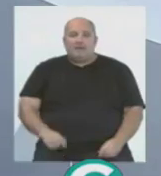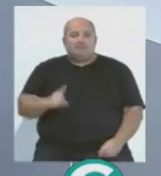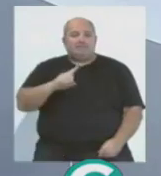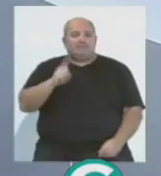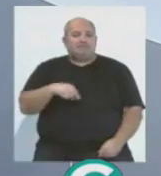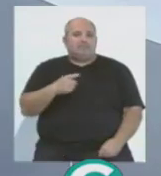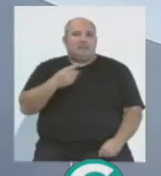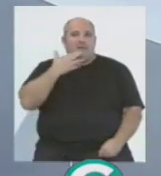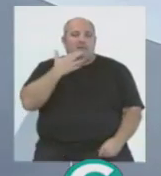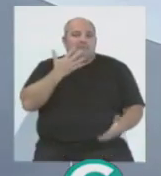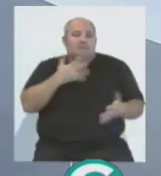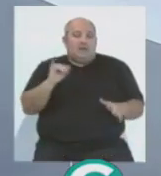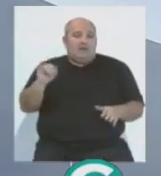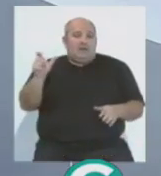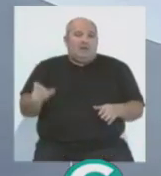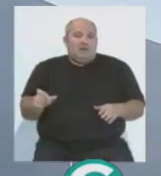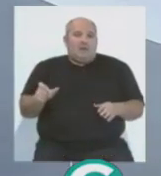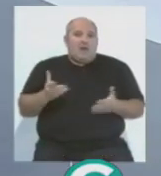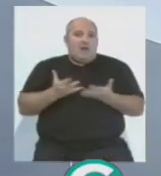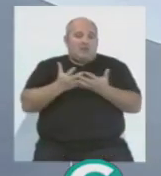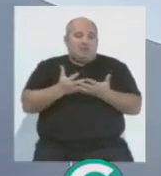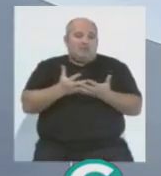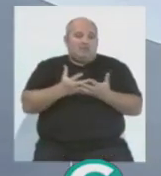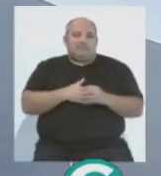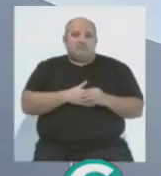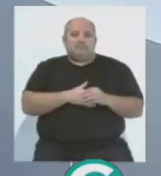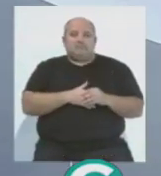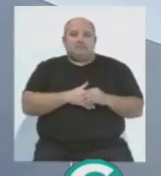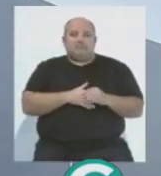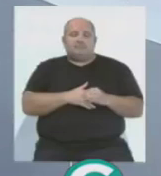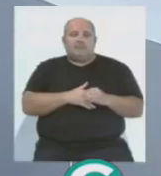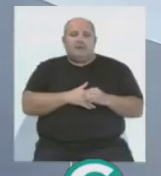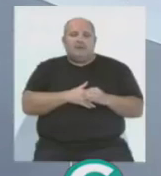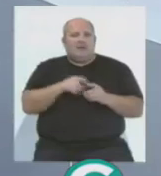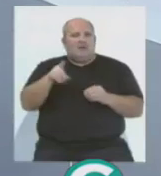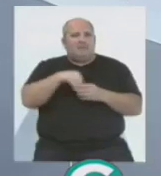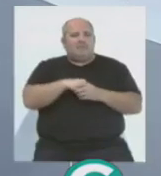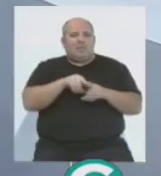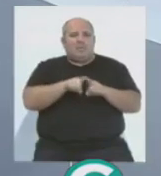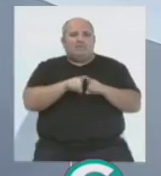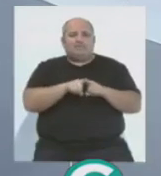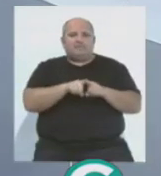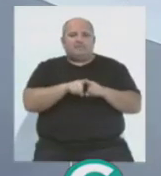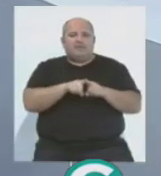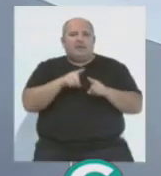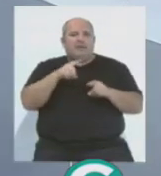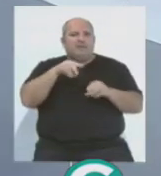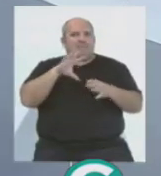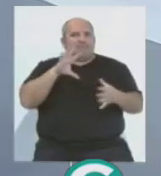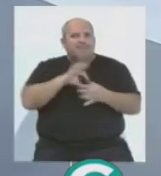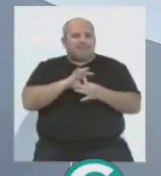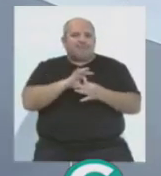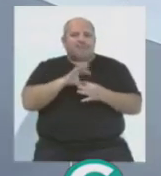también que, bueno, si está ahí puede ayudar. O sea, creo que eso también es sintomático